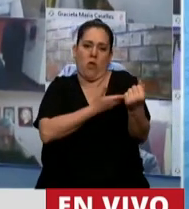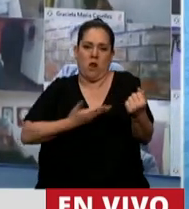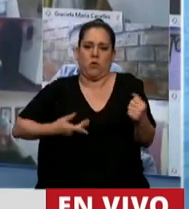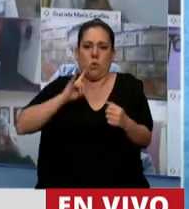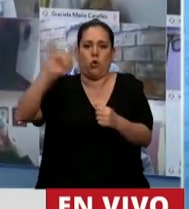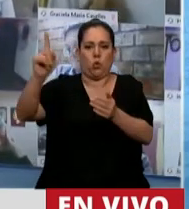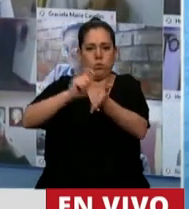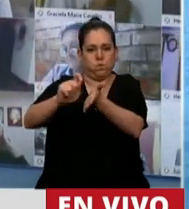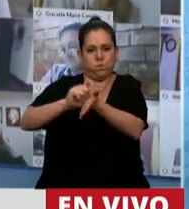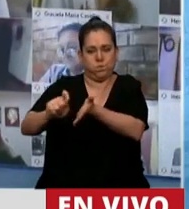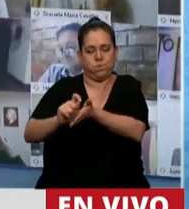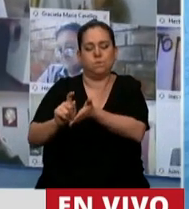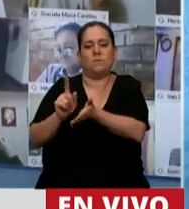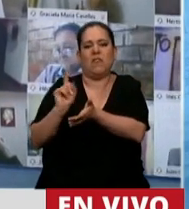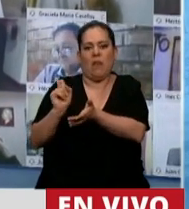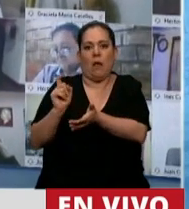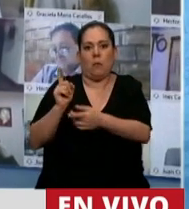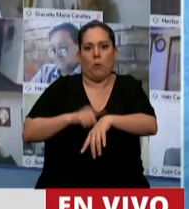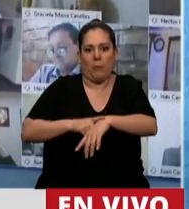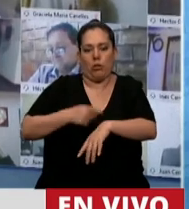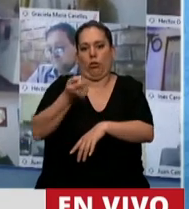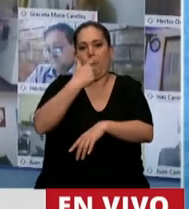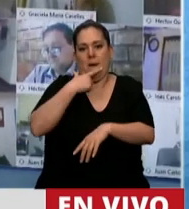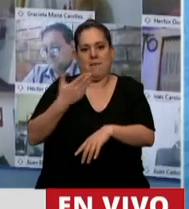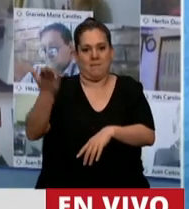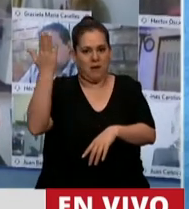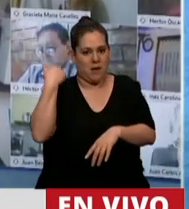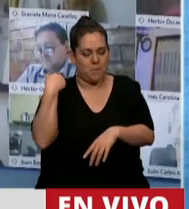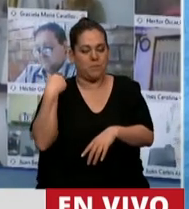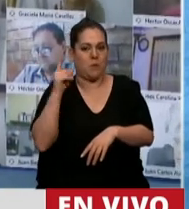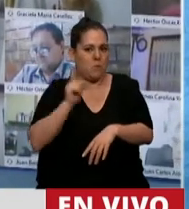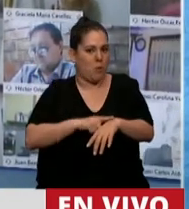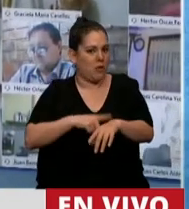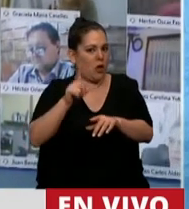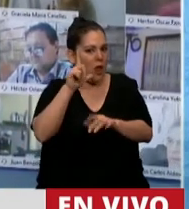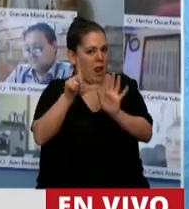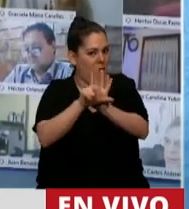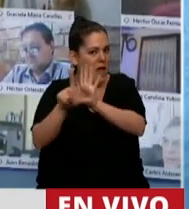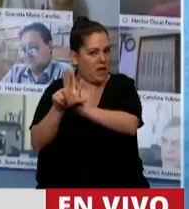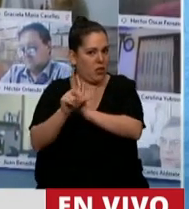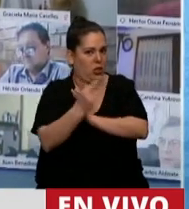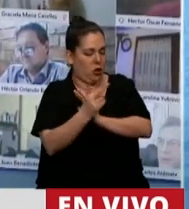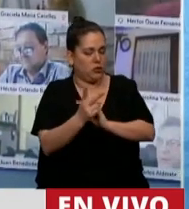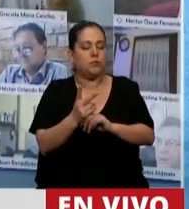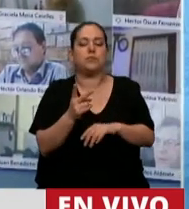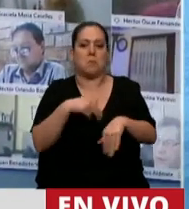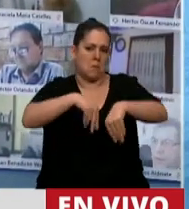entonces, del presidente Macri. Cuando las leyes fueron sancionadas, como le digo, casi por unanimidad,